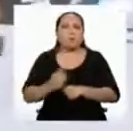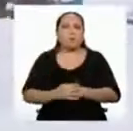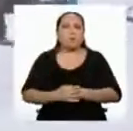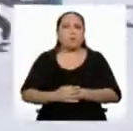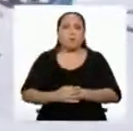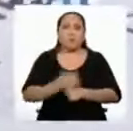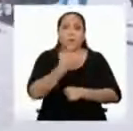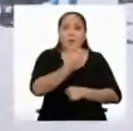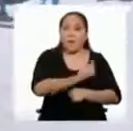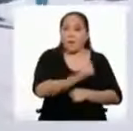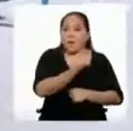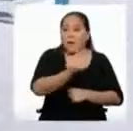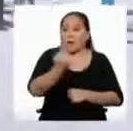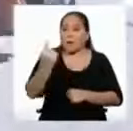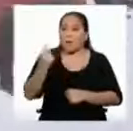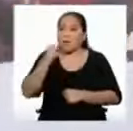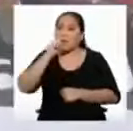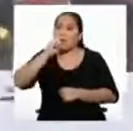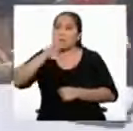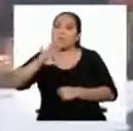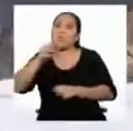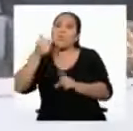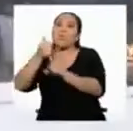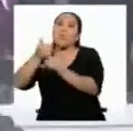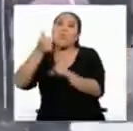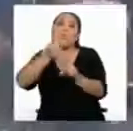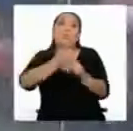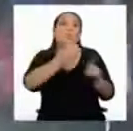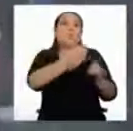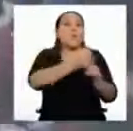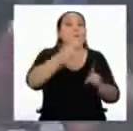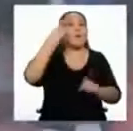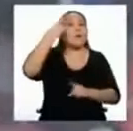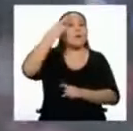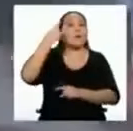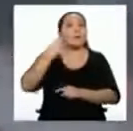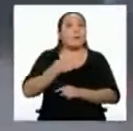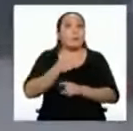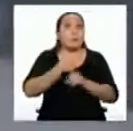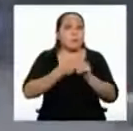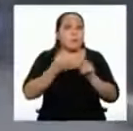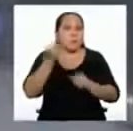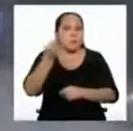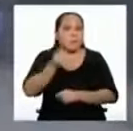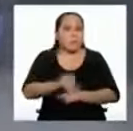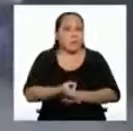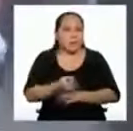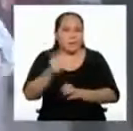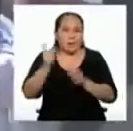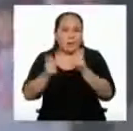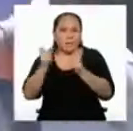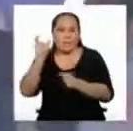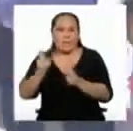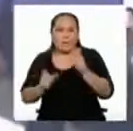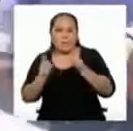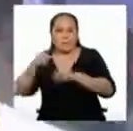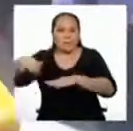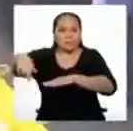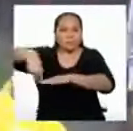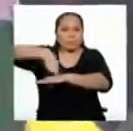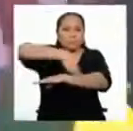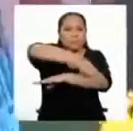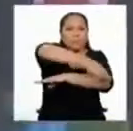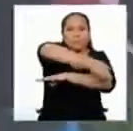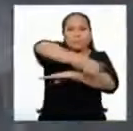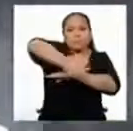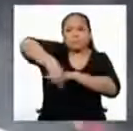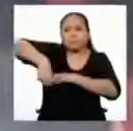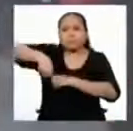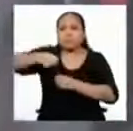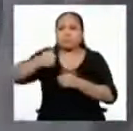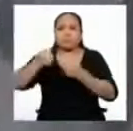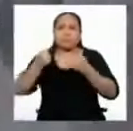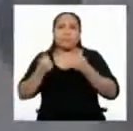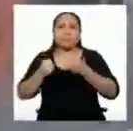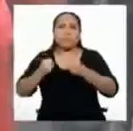emergencia. Cada uno argumenta sus razones, pero lo cierto es que las personas han estado transitando por las calles, los